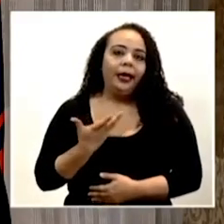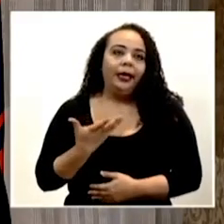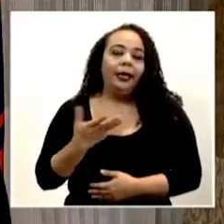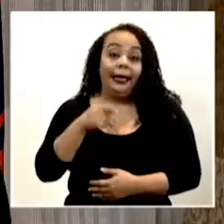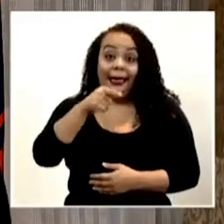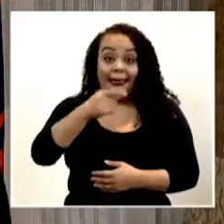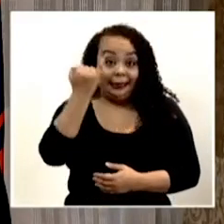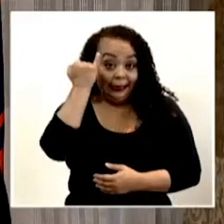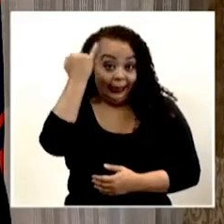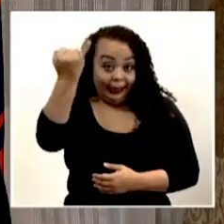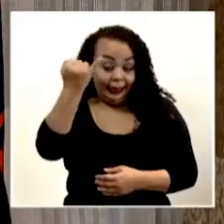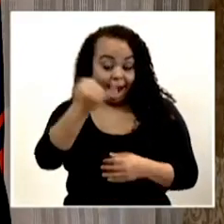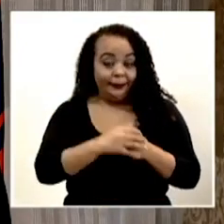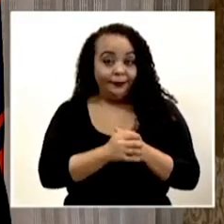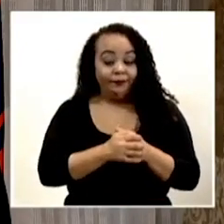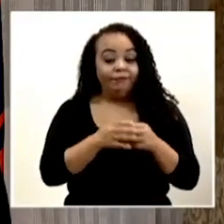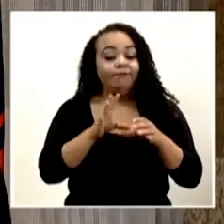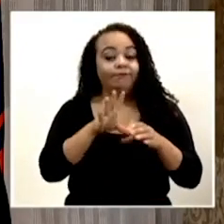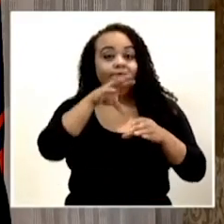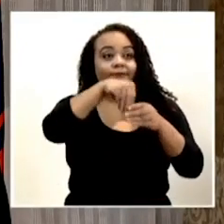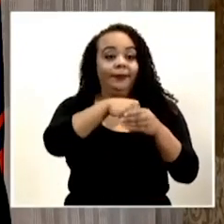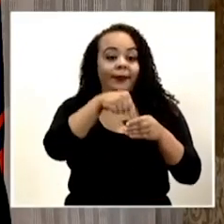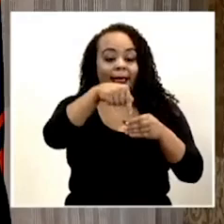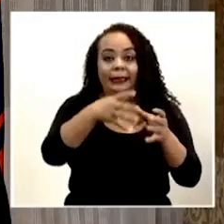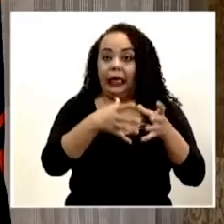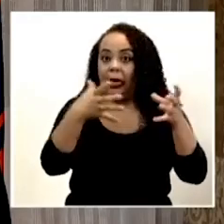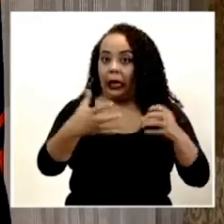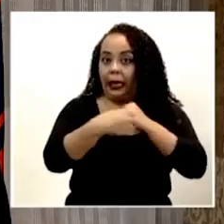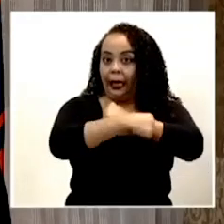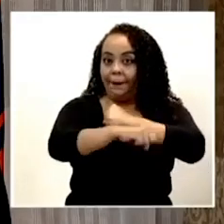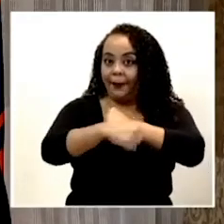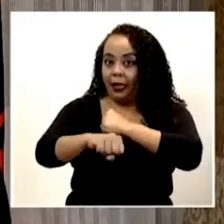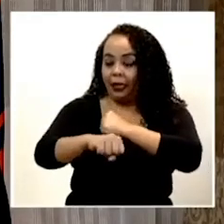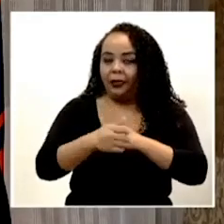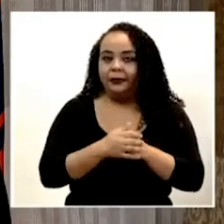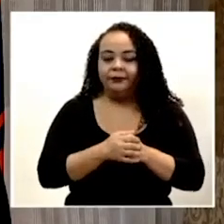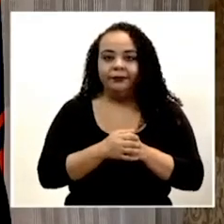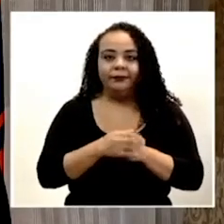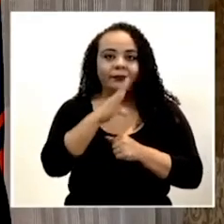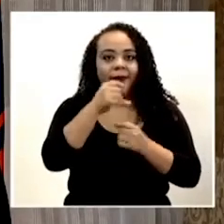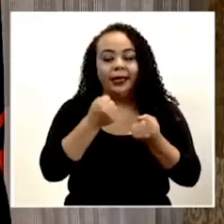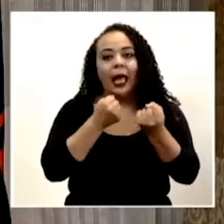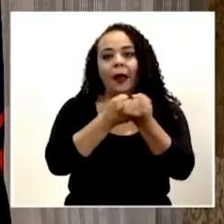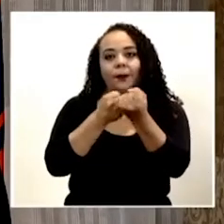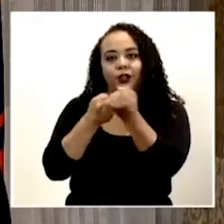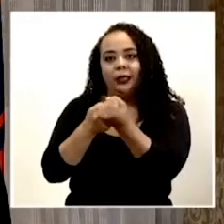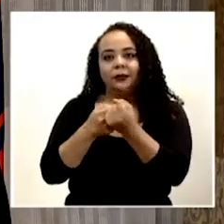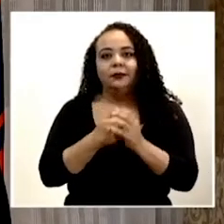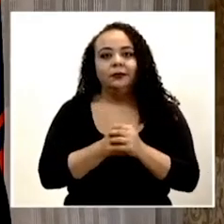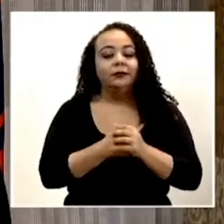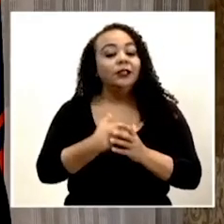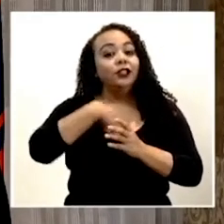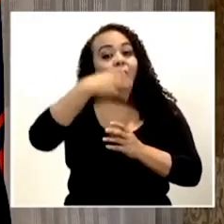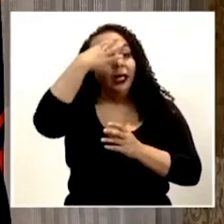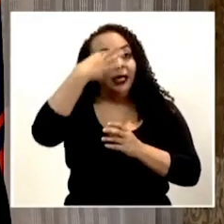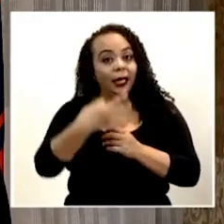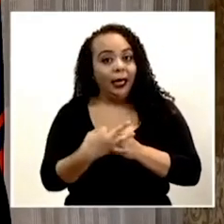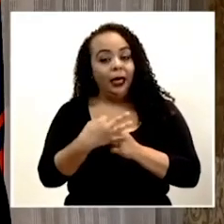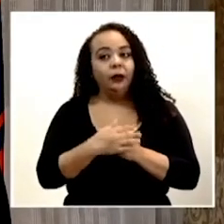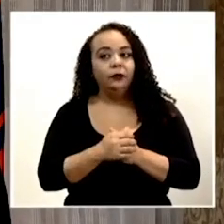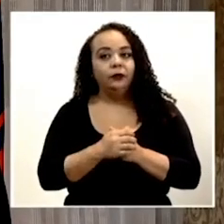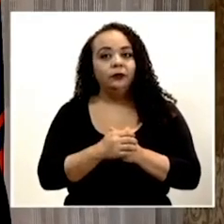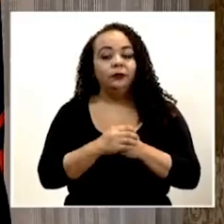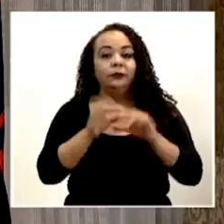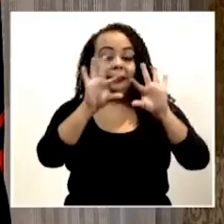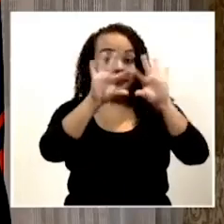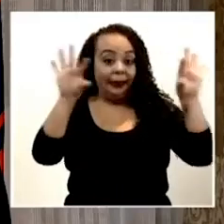esta iniciativa de, de unirme a esta gran campaña y, y, apoyar. De, eh, yo creo que, eh, el